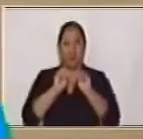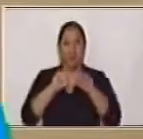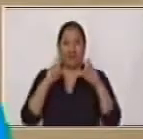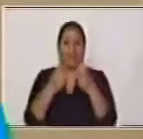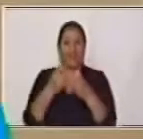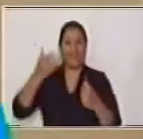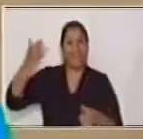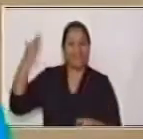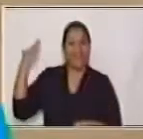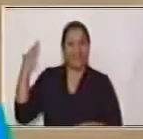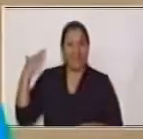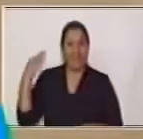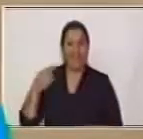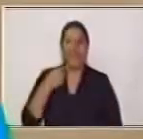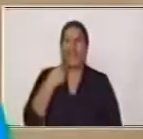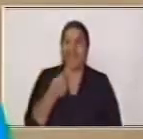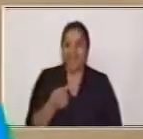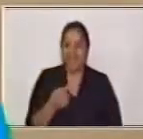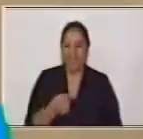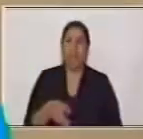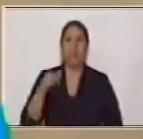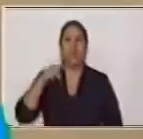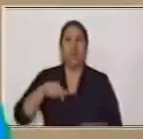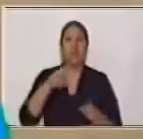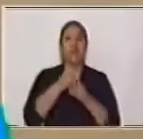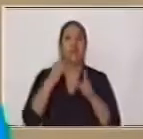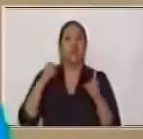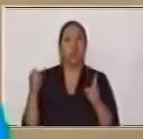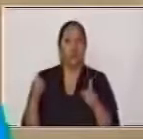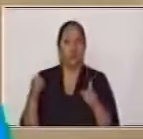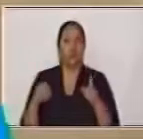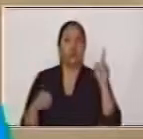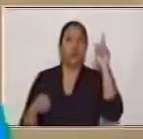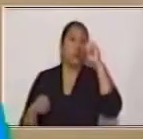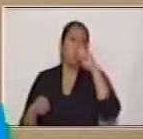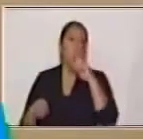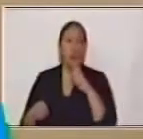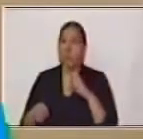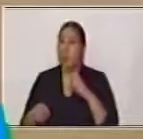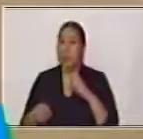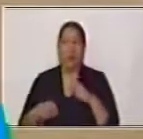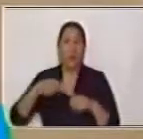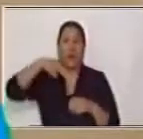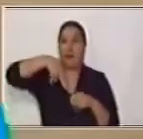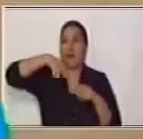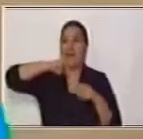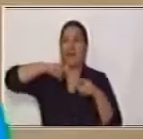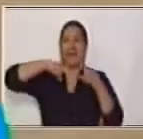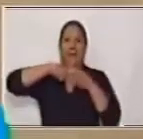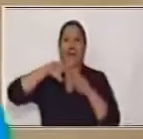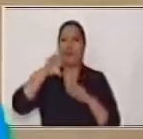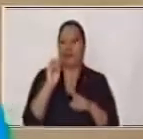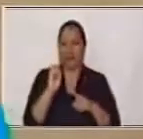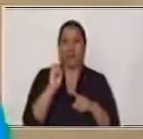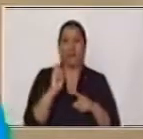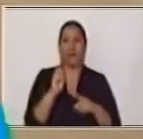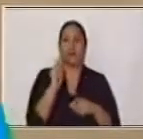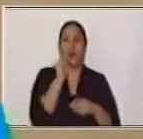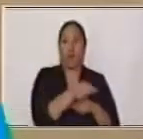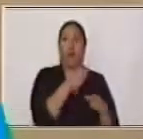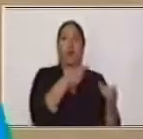mencionábamos que en este tipo de oraciones no hay un nexo como tal, como en las coordinadas,